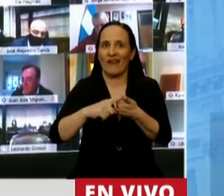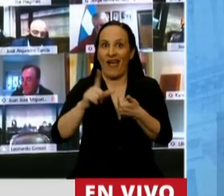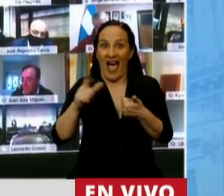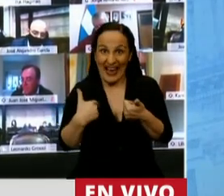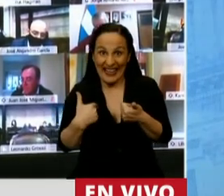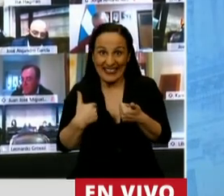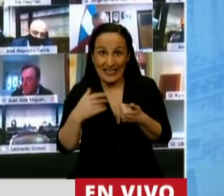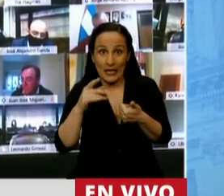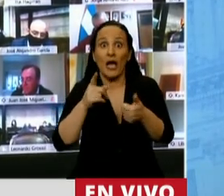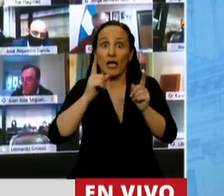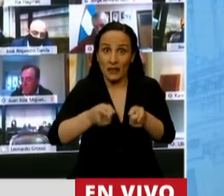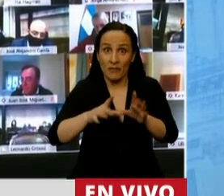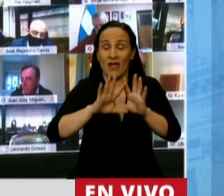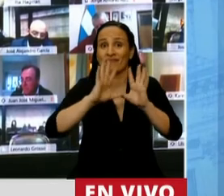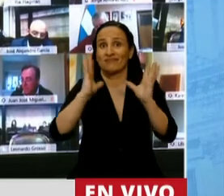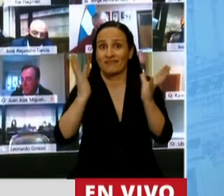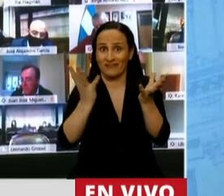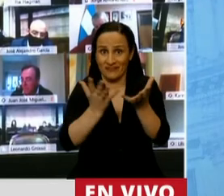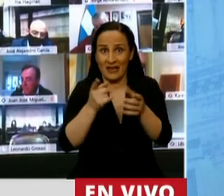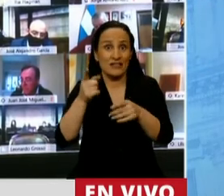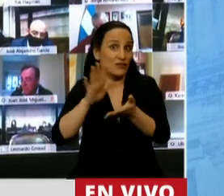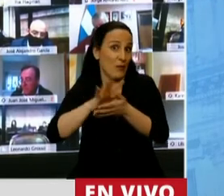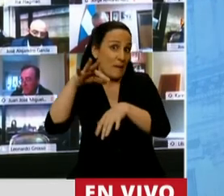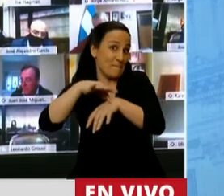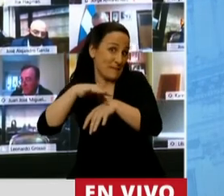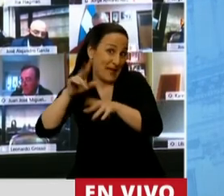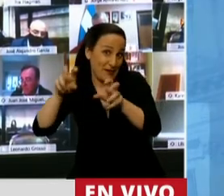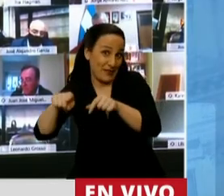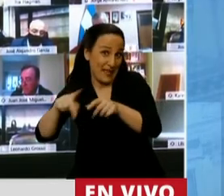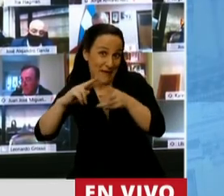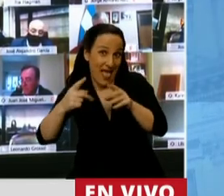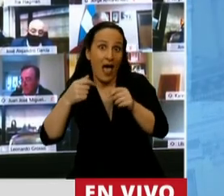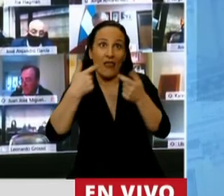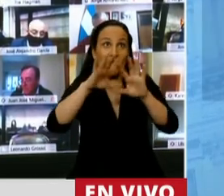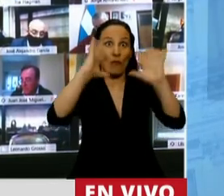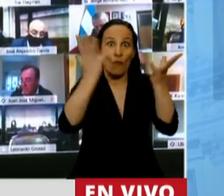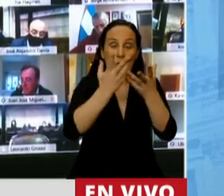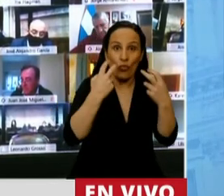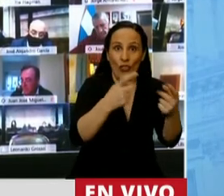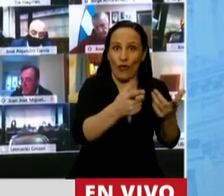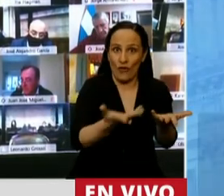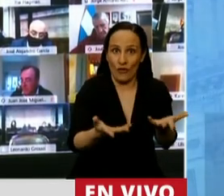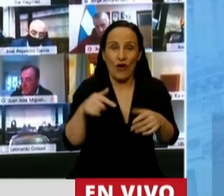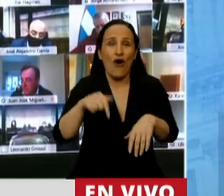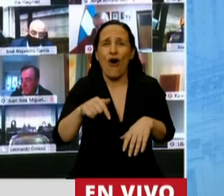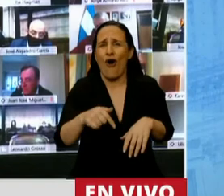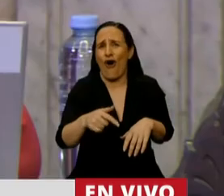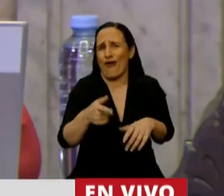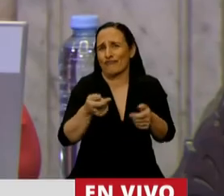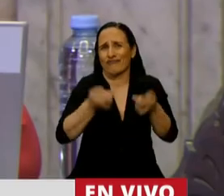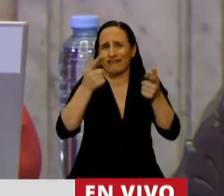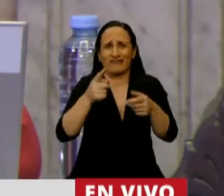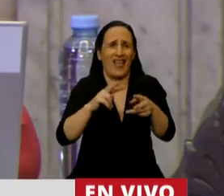y aportaron en términos médicos a nivel mundial. Hoy cualquier persona puede hacerse un ADN